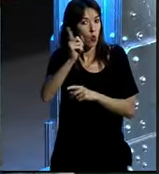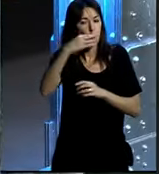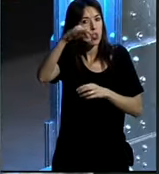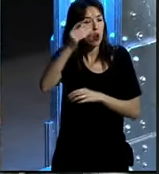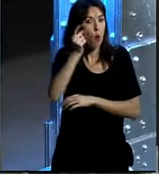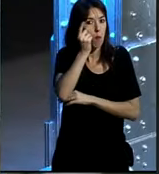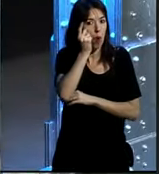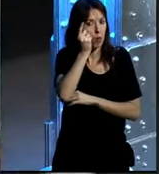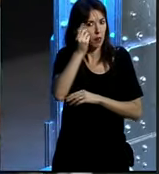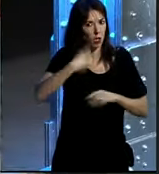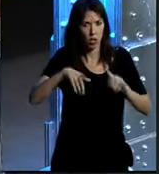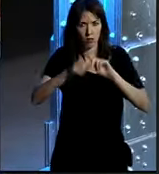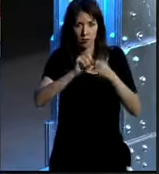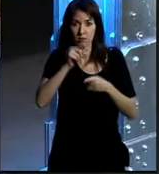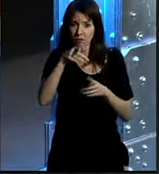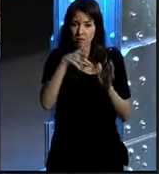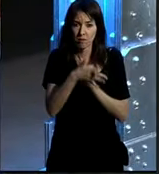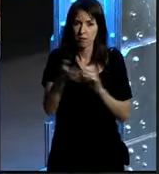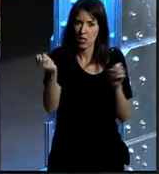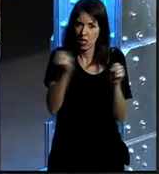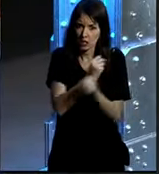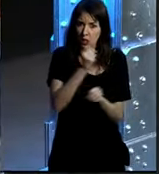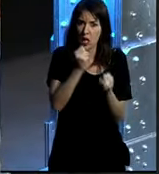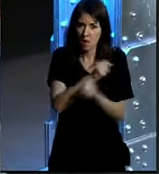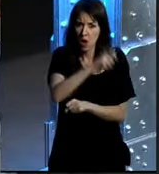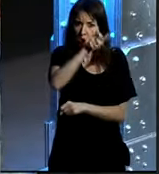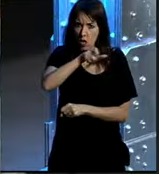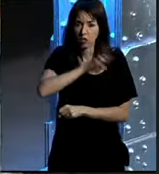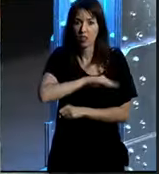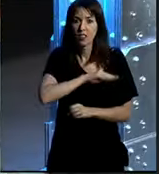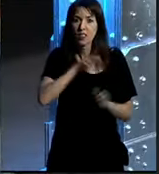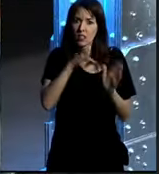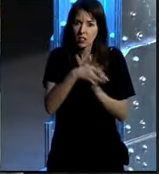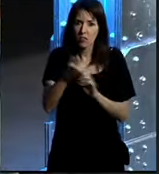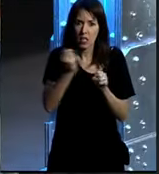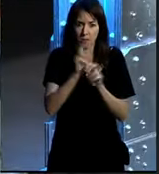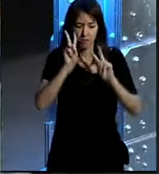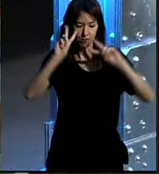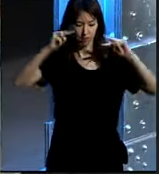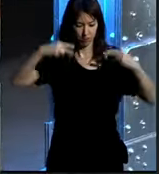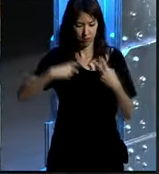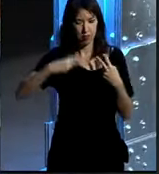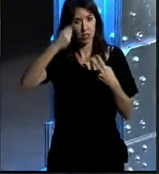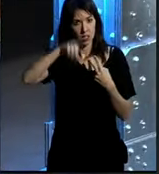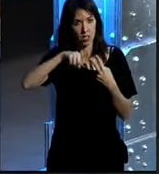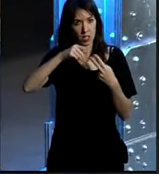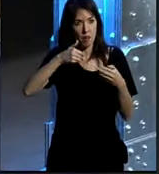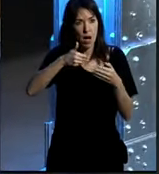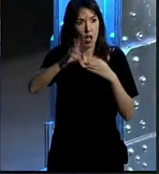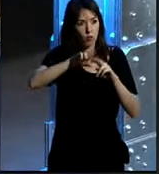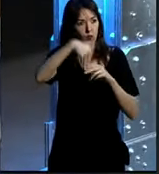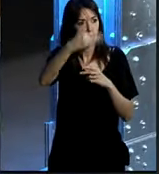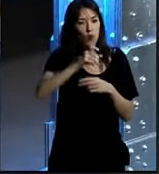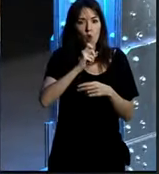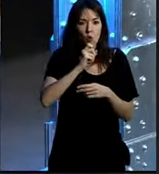pues aquello pues supuso pues mucho trabajo de mucha gente y como digo un ejercicio introspectivo y también de proyección hacia el